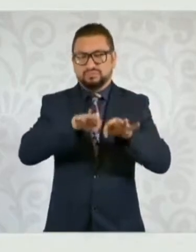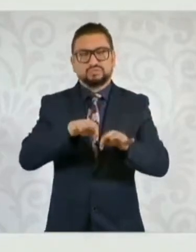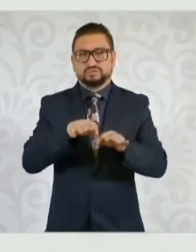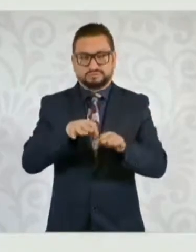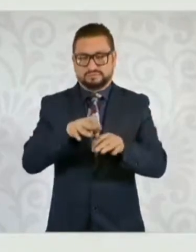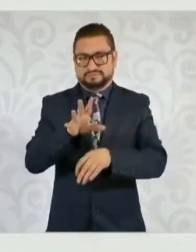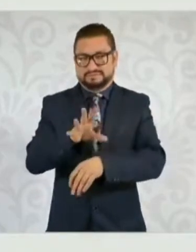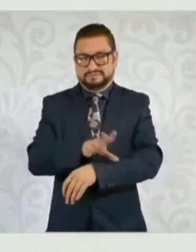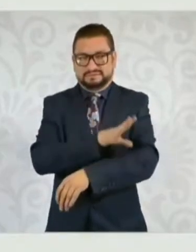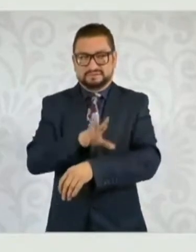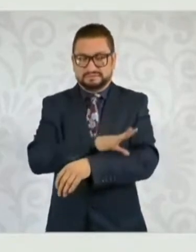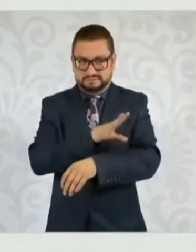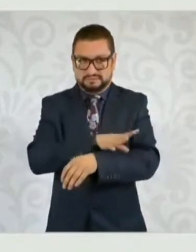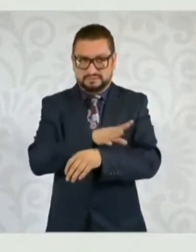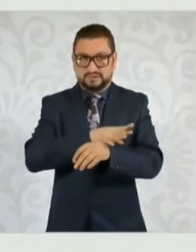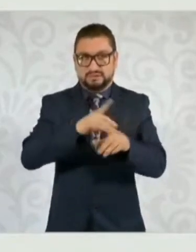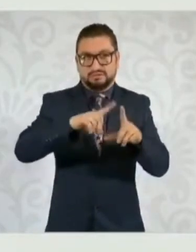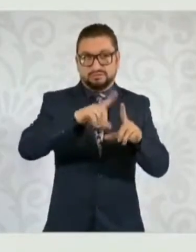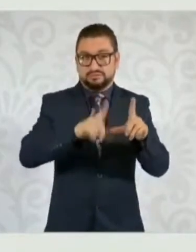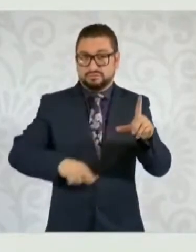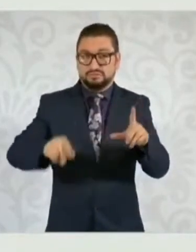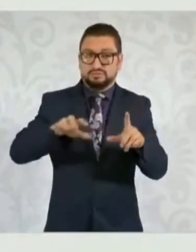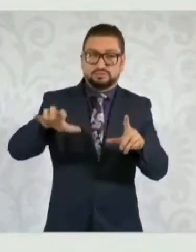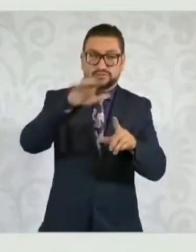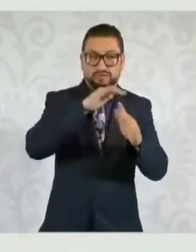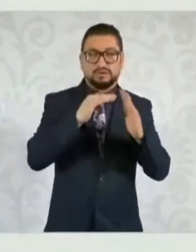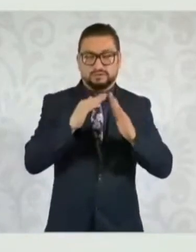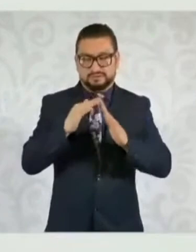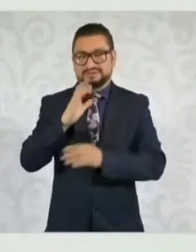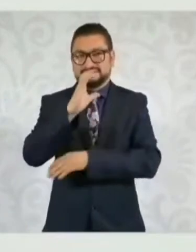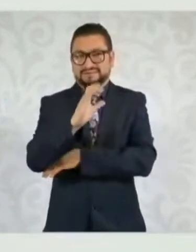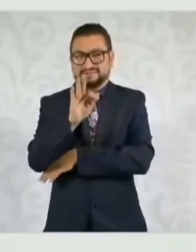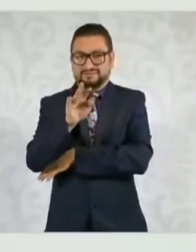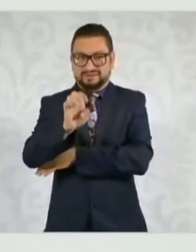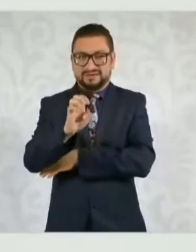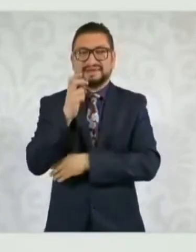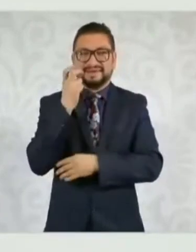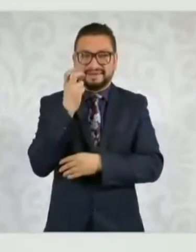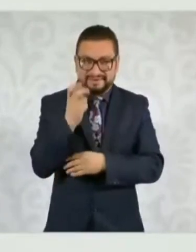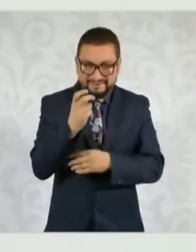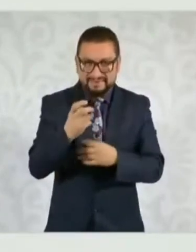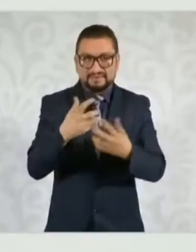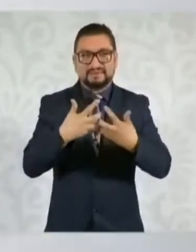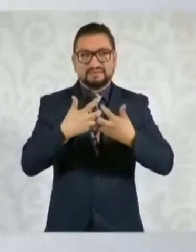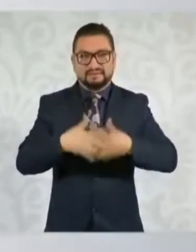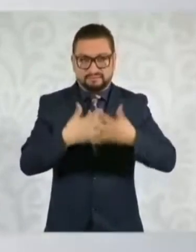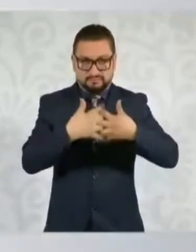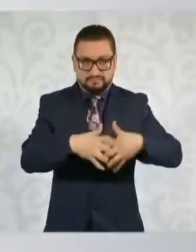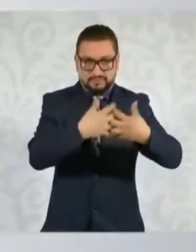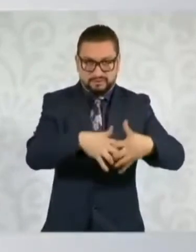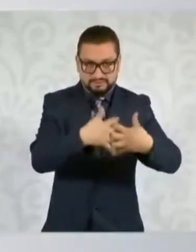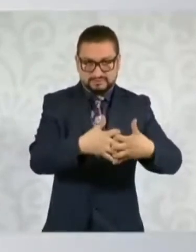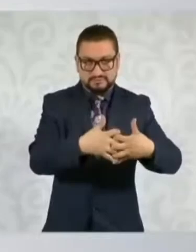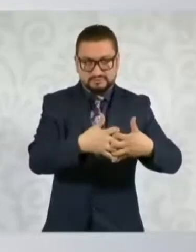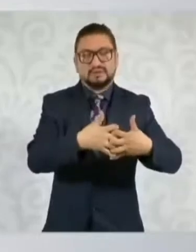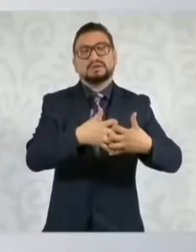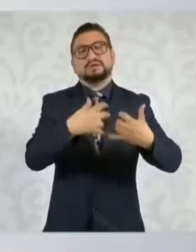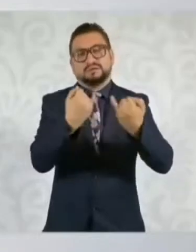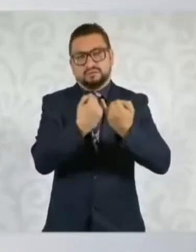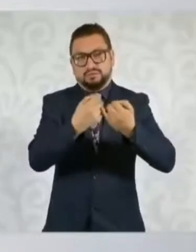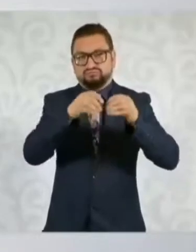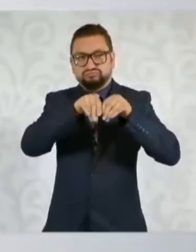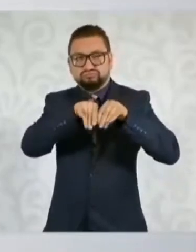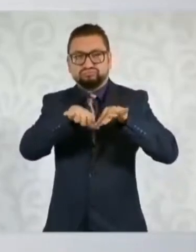energía que requieren todos los hogares. CFE es la empresa que genera y distribuye